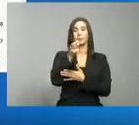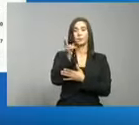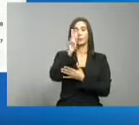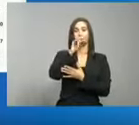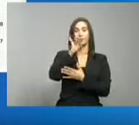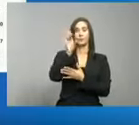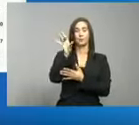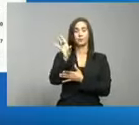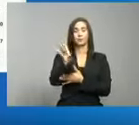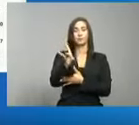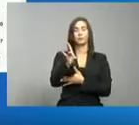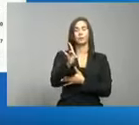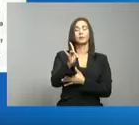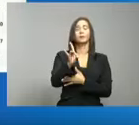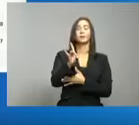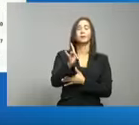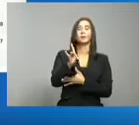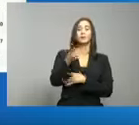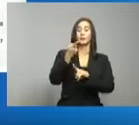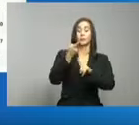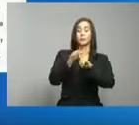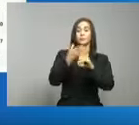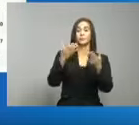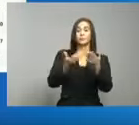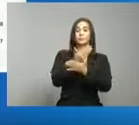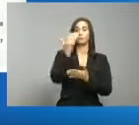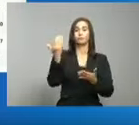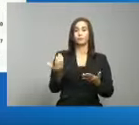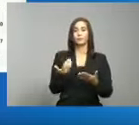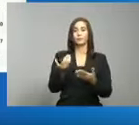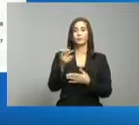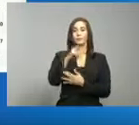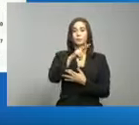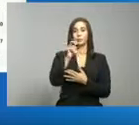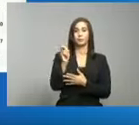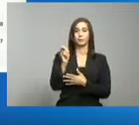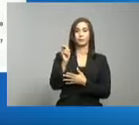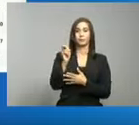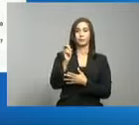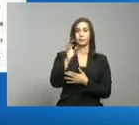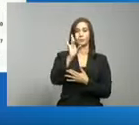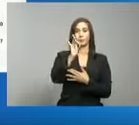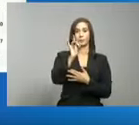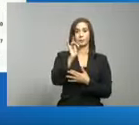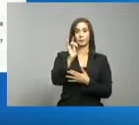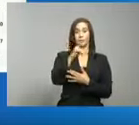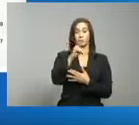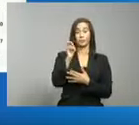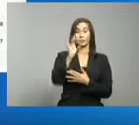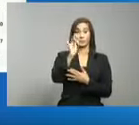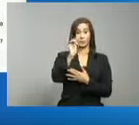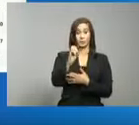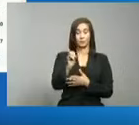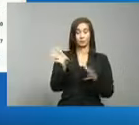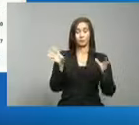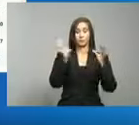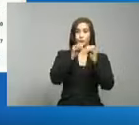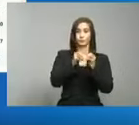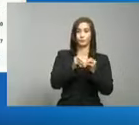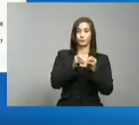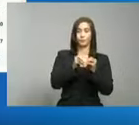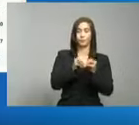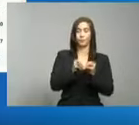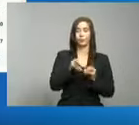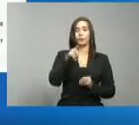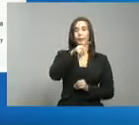28 casos nuevos, 280 casos acumulados,